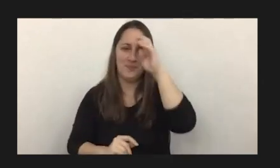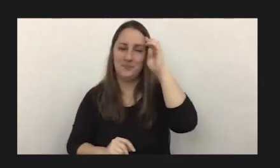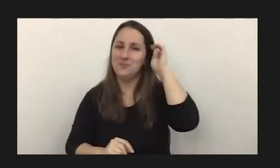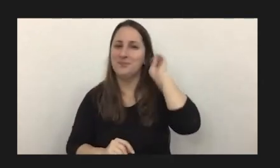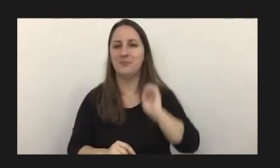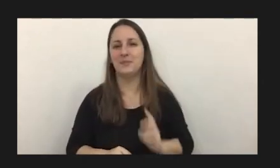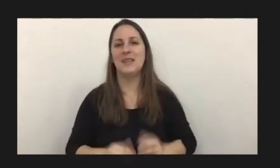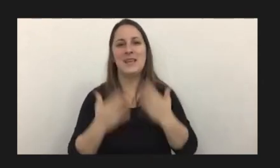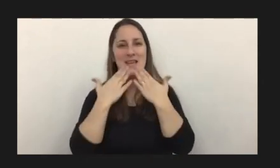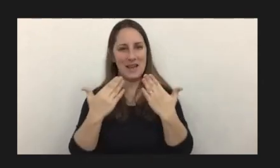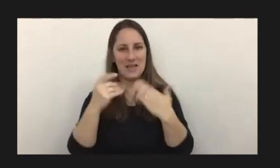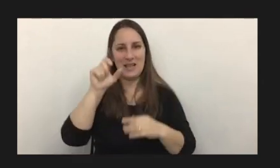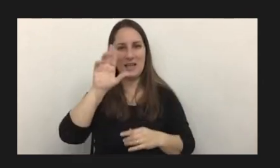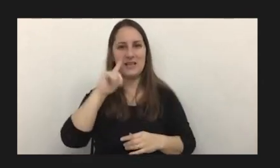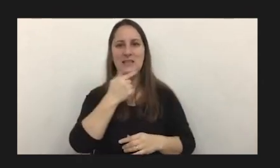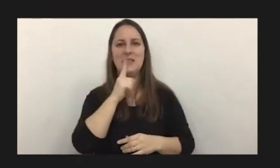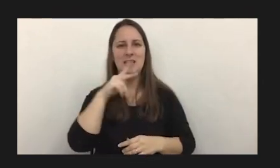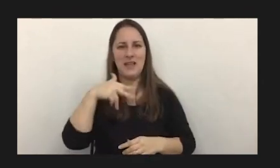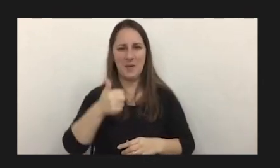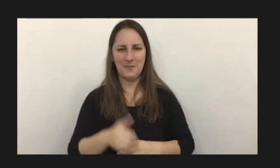muchas gracias a Cristina también y a todos